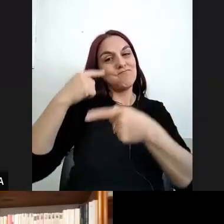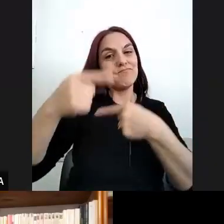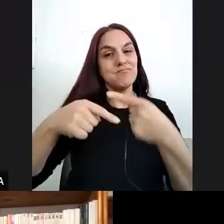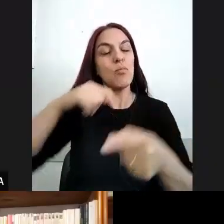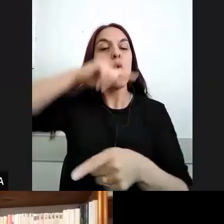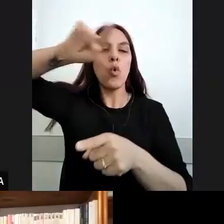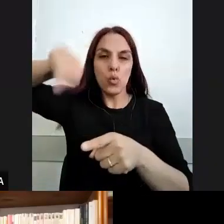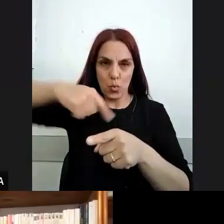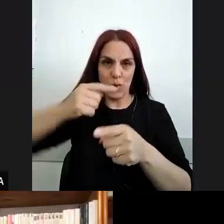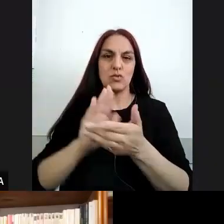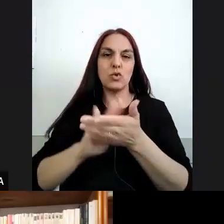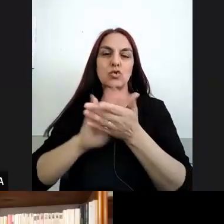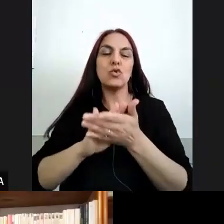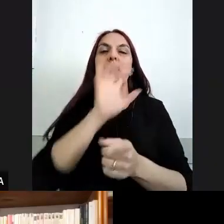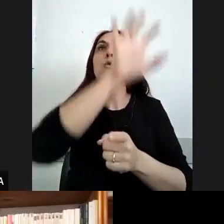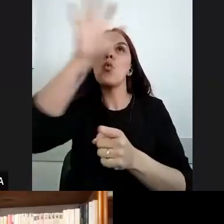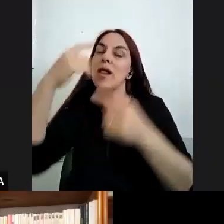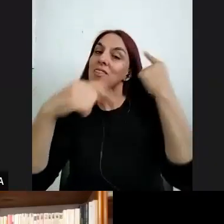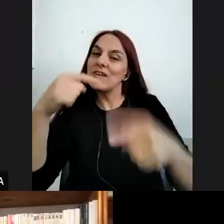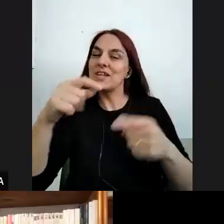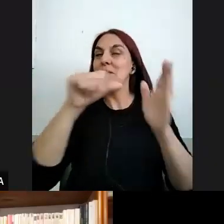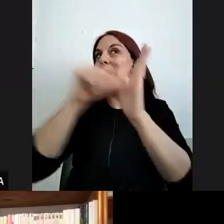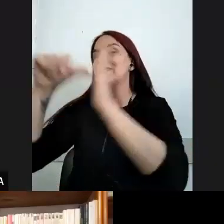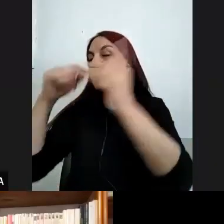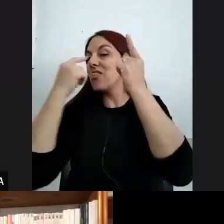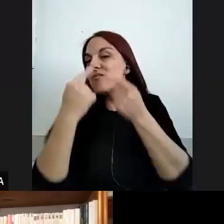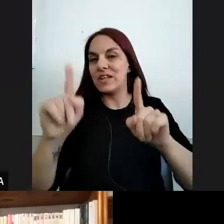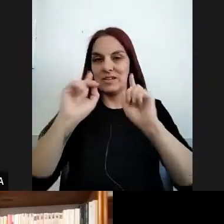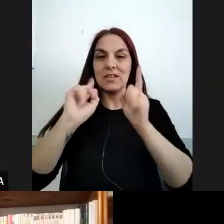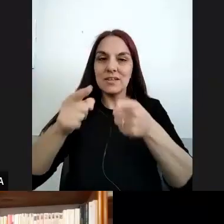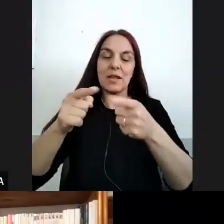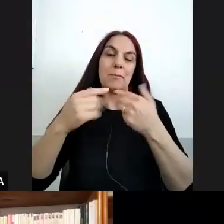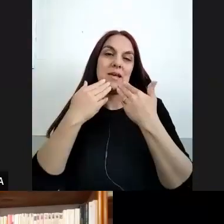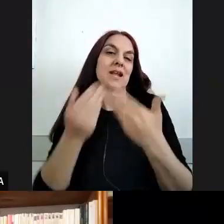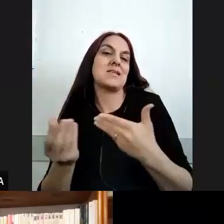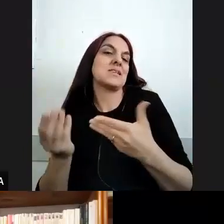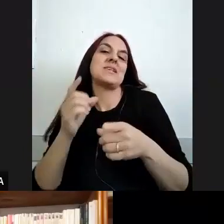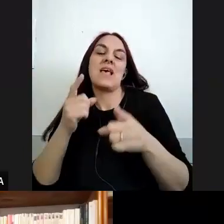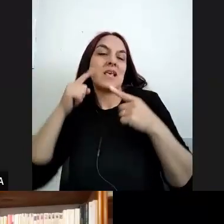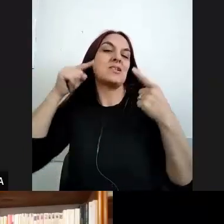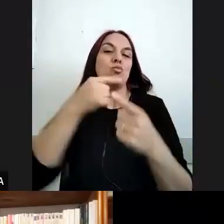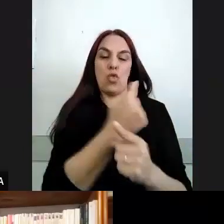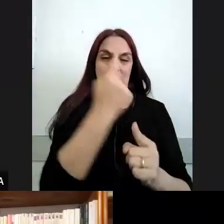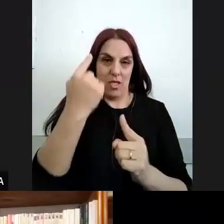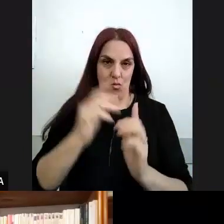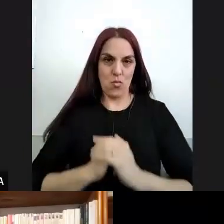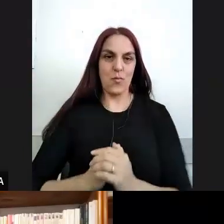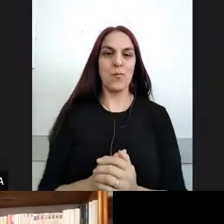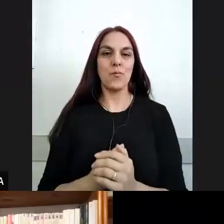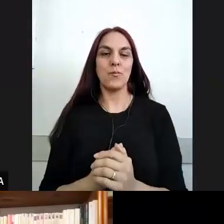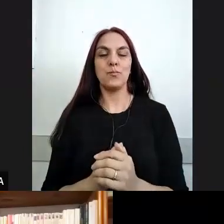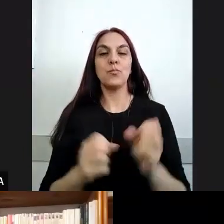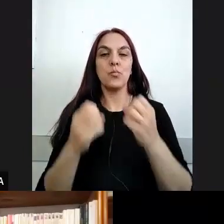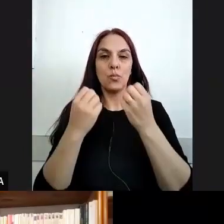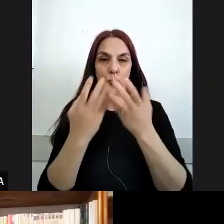en regiones tan distintas y al mismo tiempo también por nuestras inserciones institucionales bueno